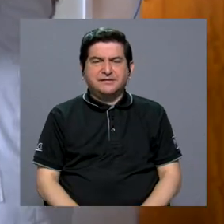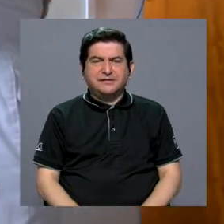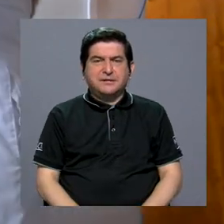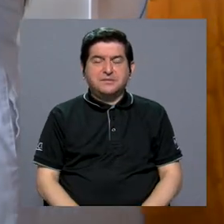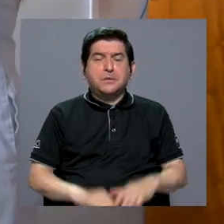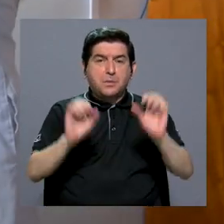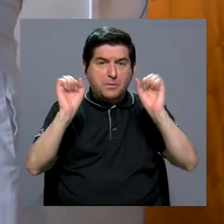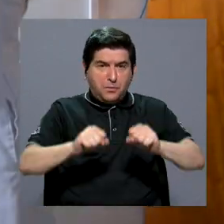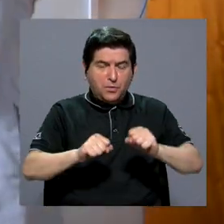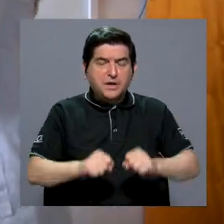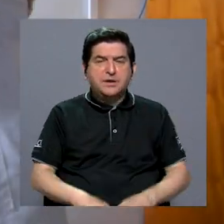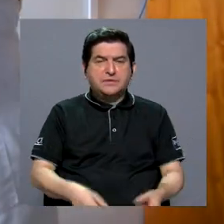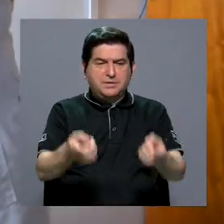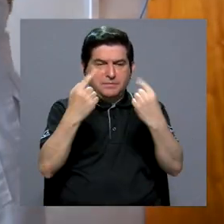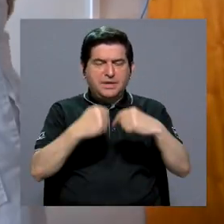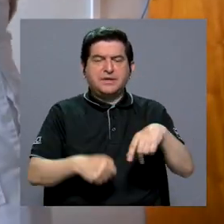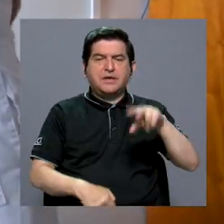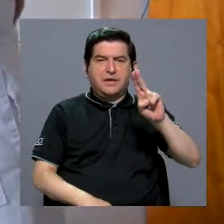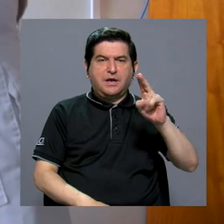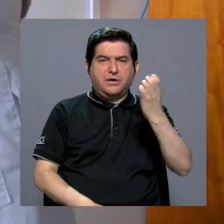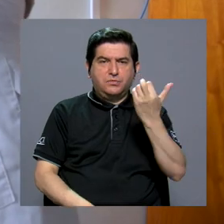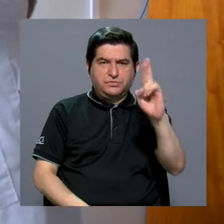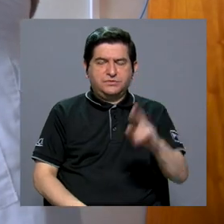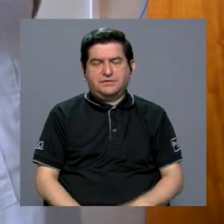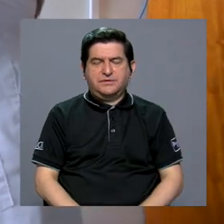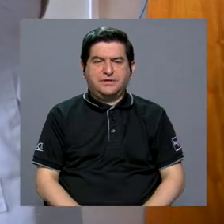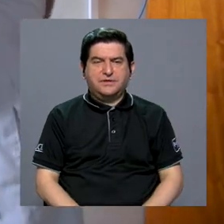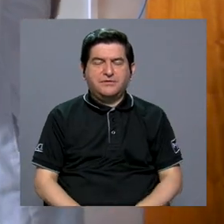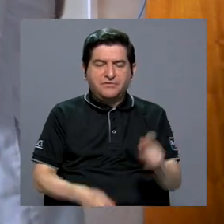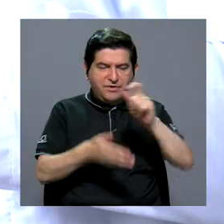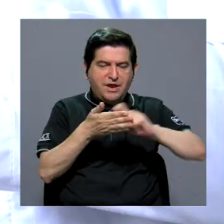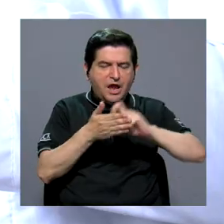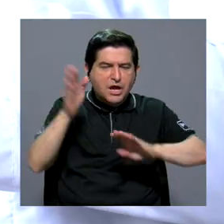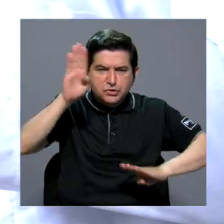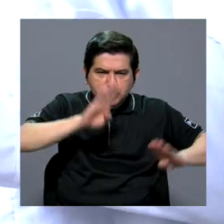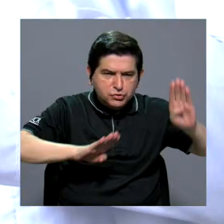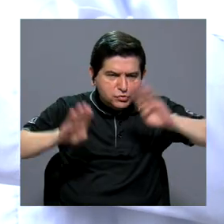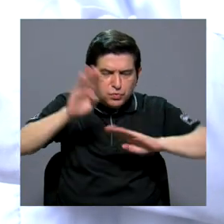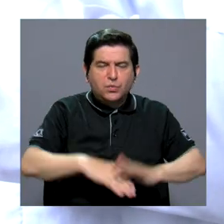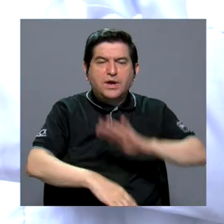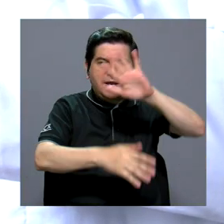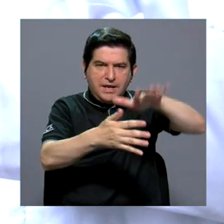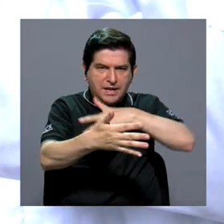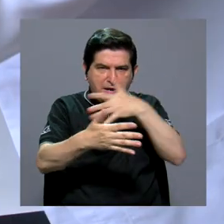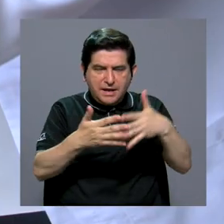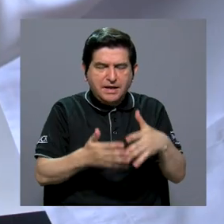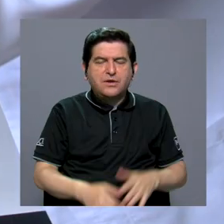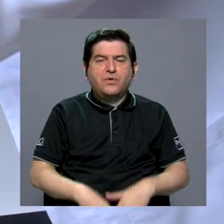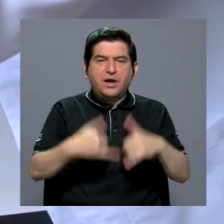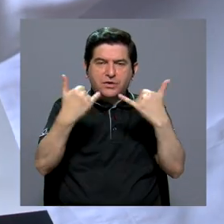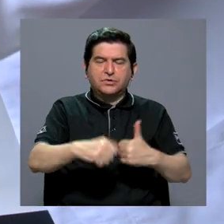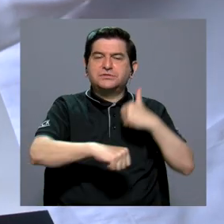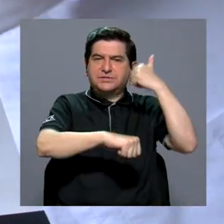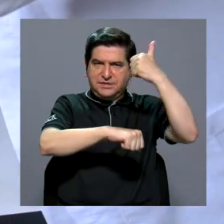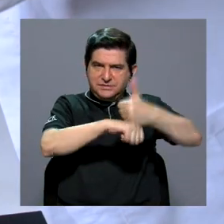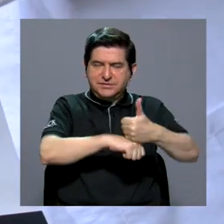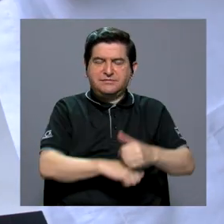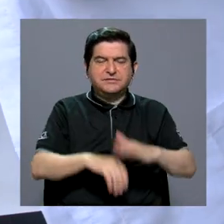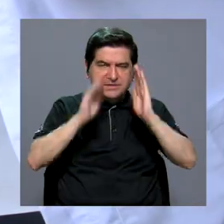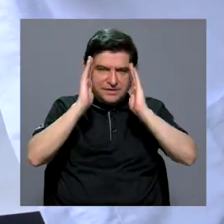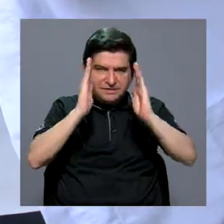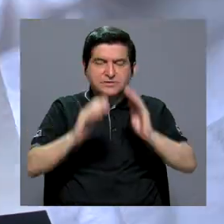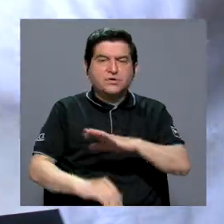es presentarse ya sea en la Universidad de Costa Rica, en la Escuela de Biología, en los horarios que se han